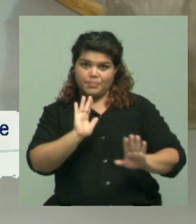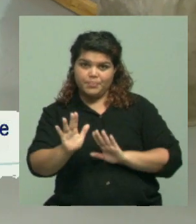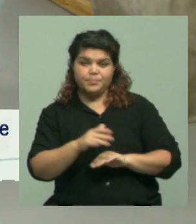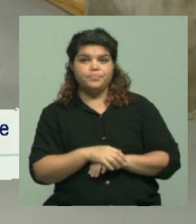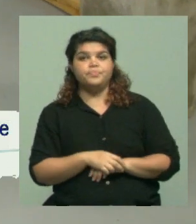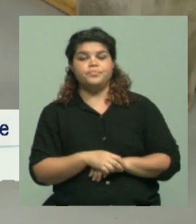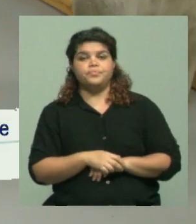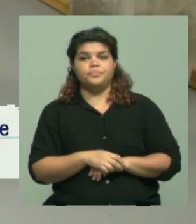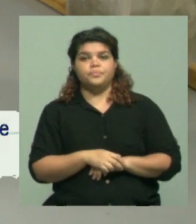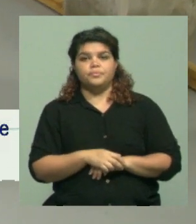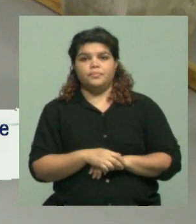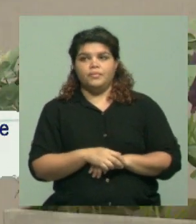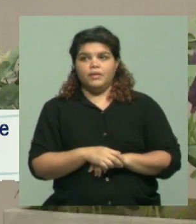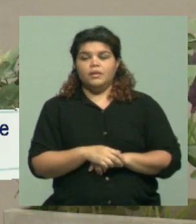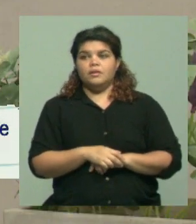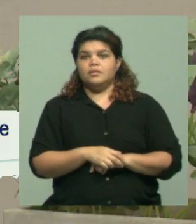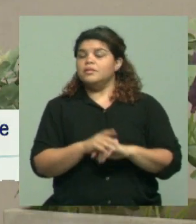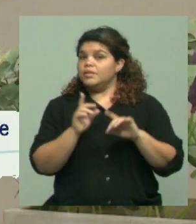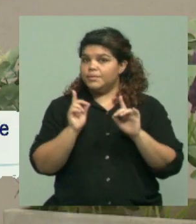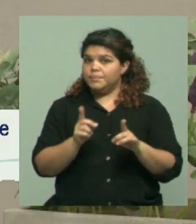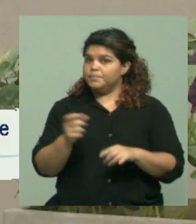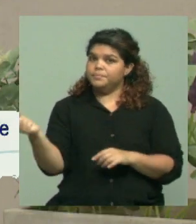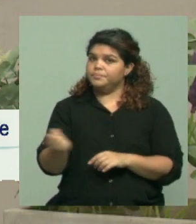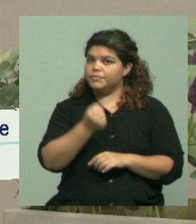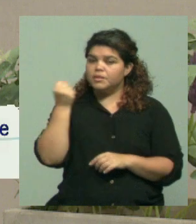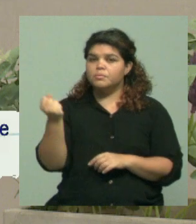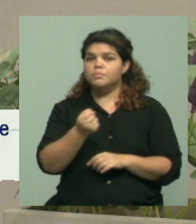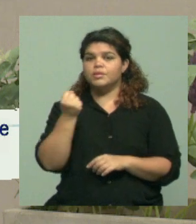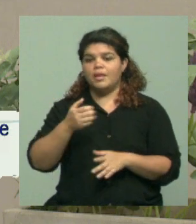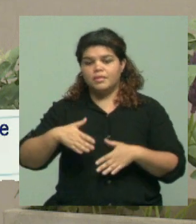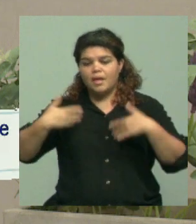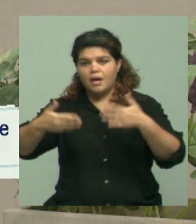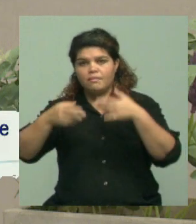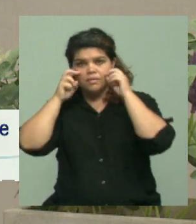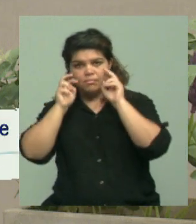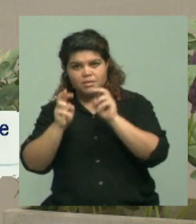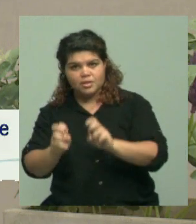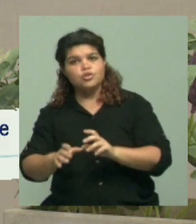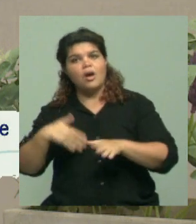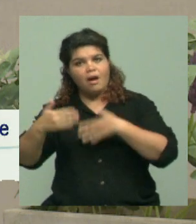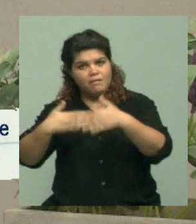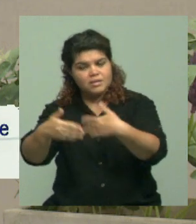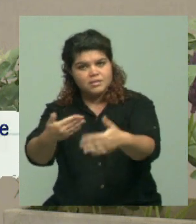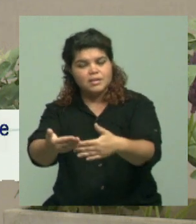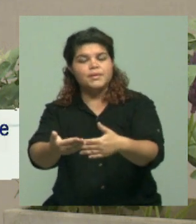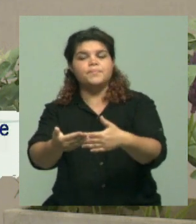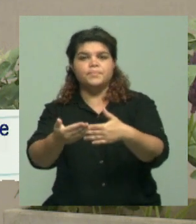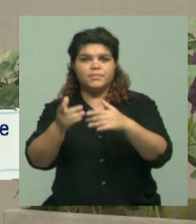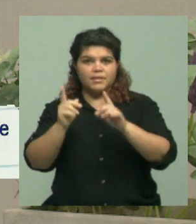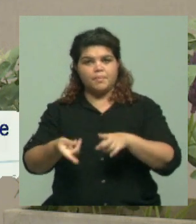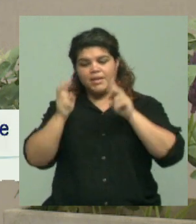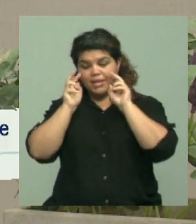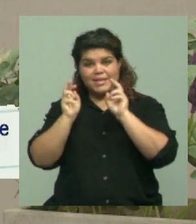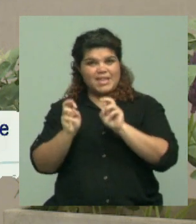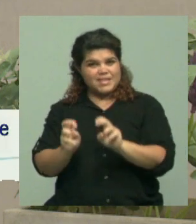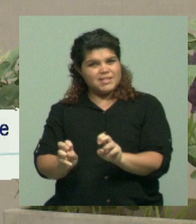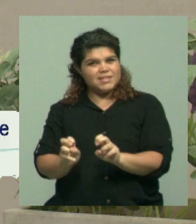poder hacer referencia al tema de lo importante que es avanzar en la investigación, en la ciencia, porque